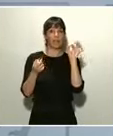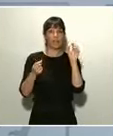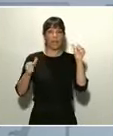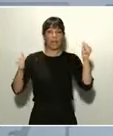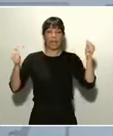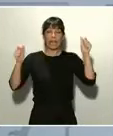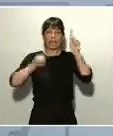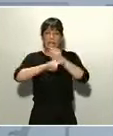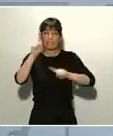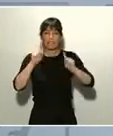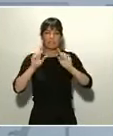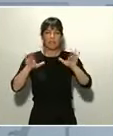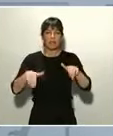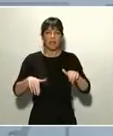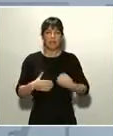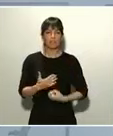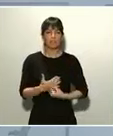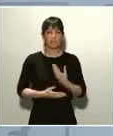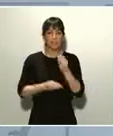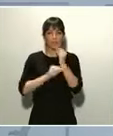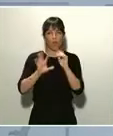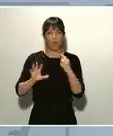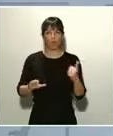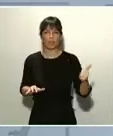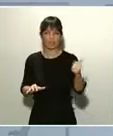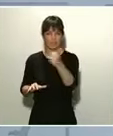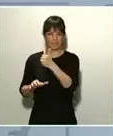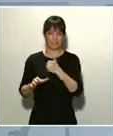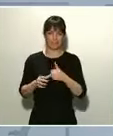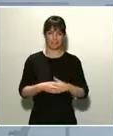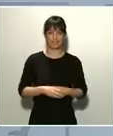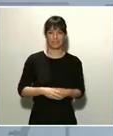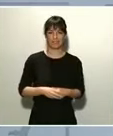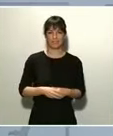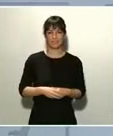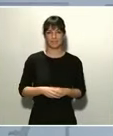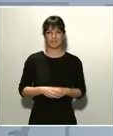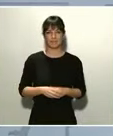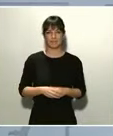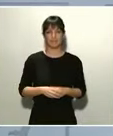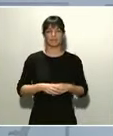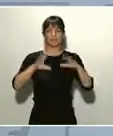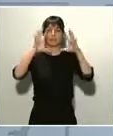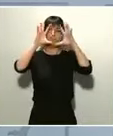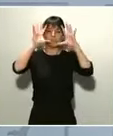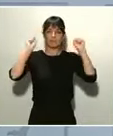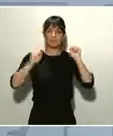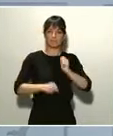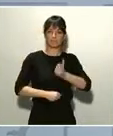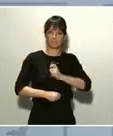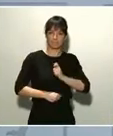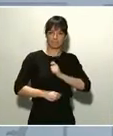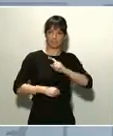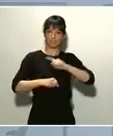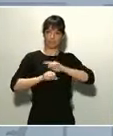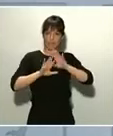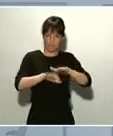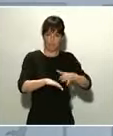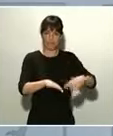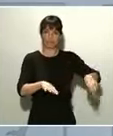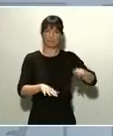mismos. Sobre las actuaciones de las fuerzas y cuerpos de seguridad del Estado y de las fuerzas armadas a las cuales quiero, de nuevo,